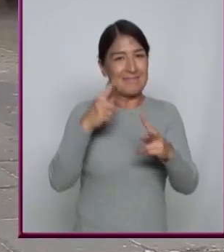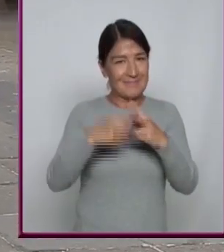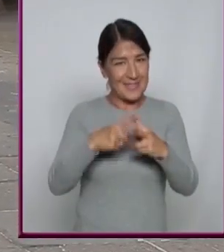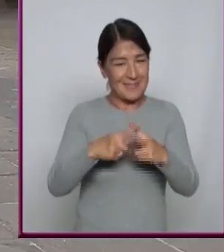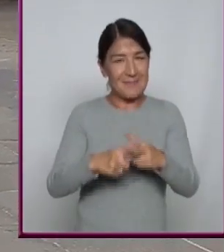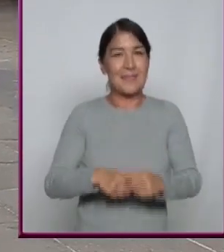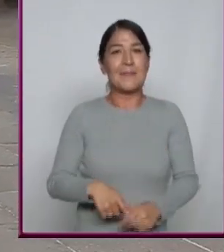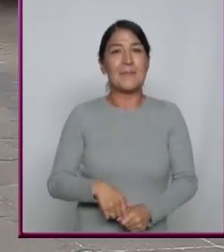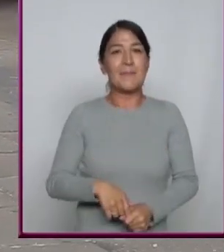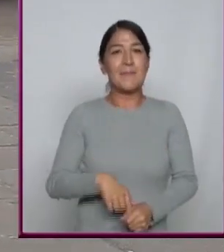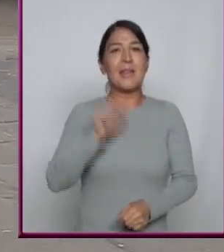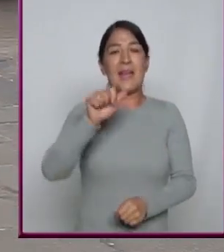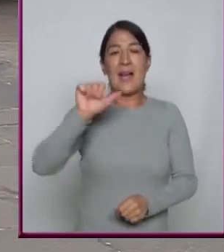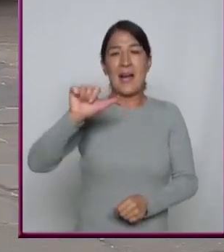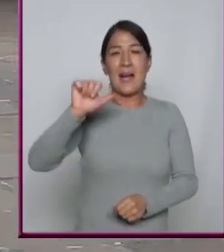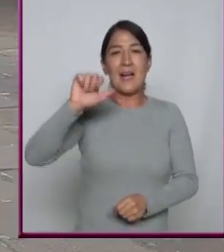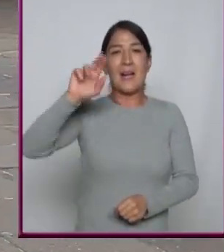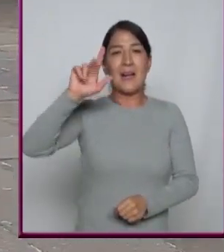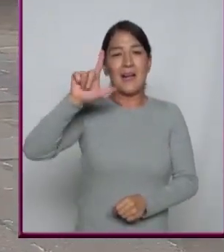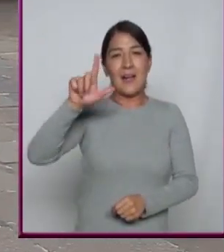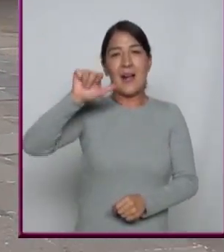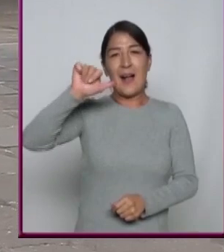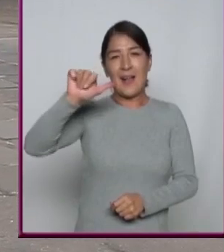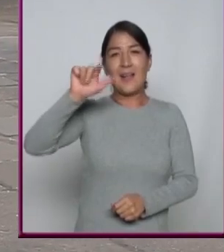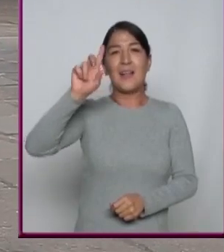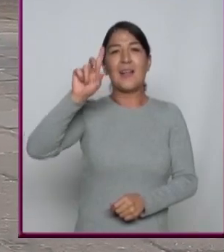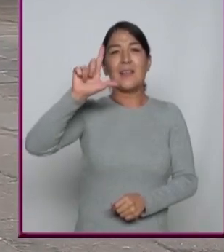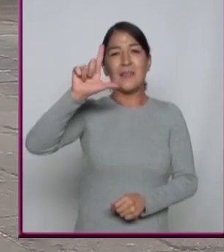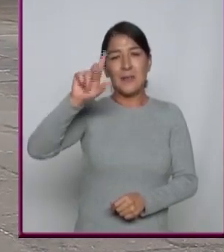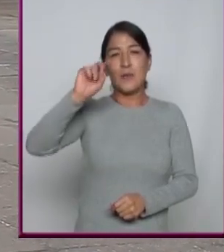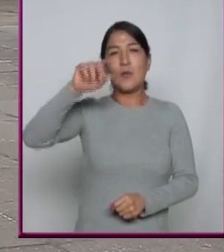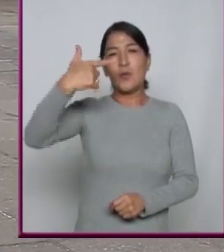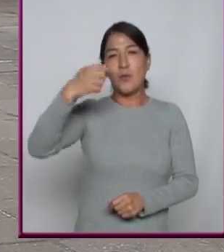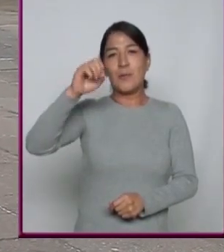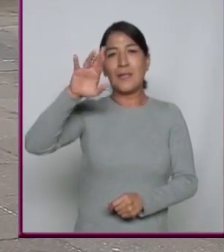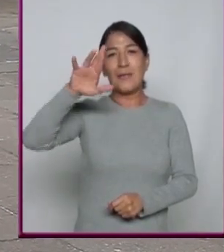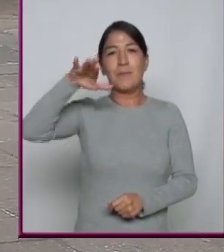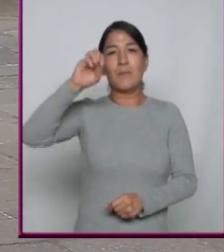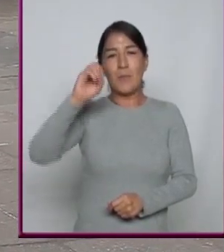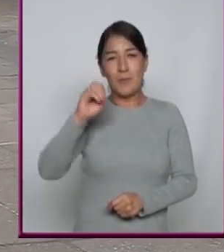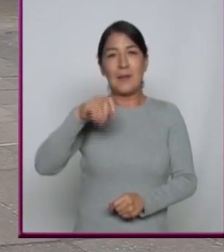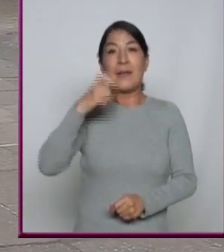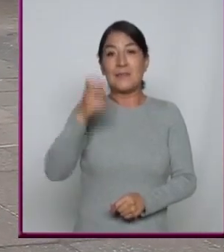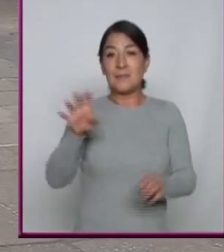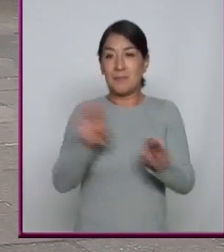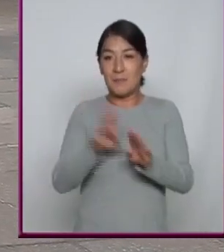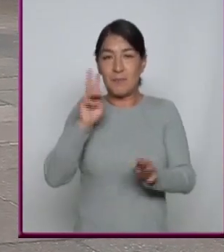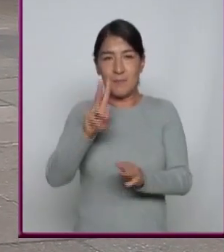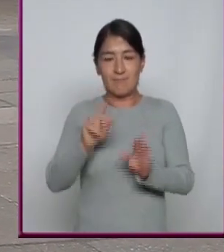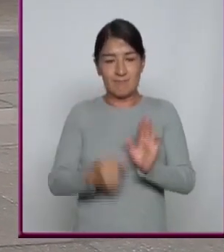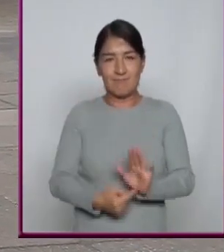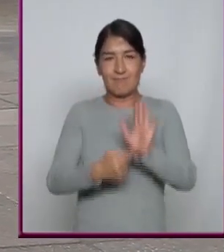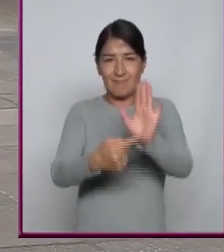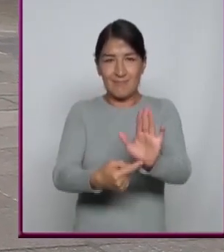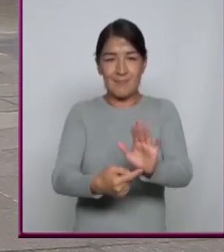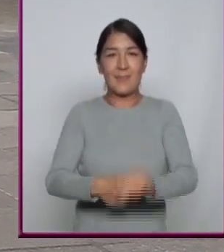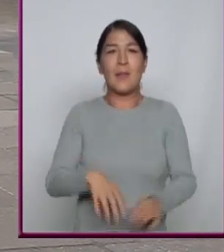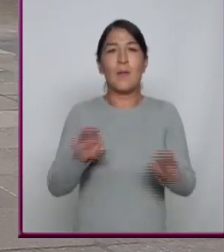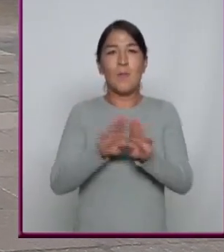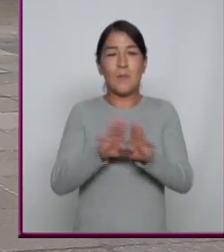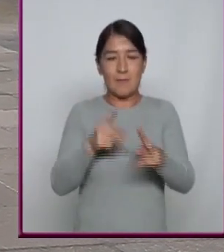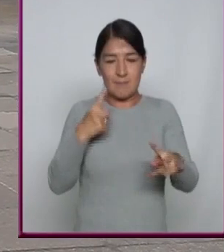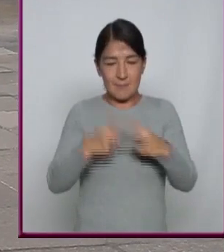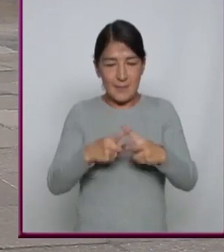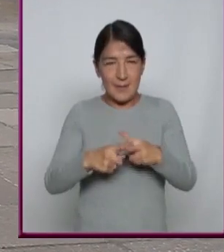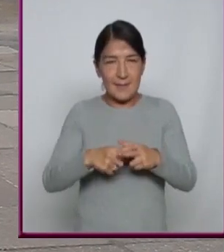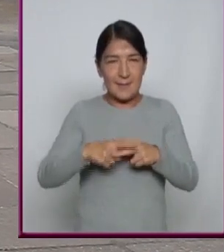Un algoritmo Y ese algoritmo Resuelve cosas Como el muestreo Que calcula Los